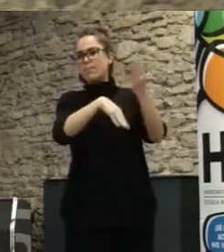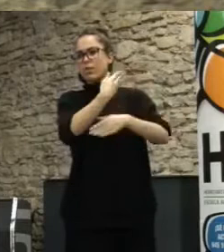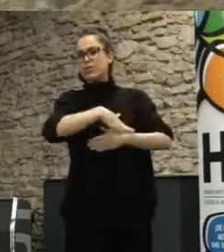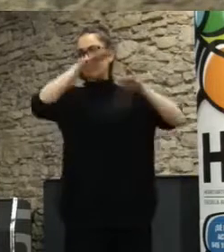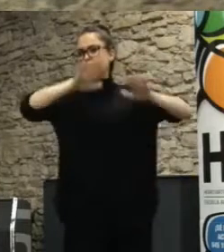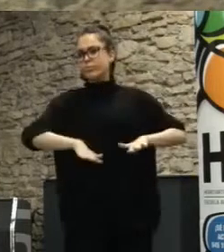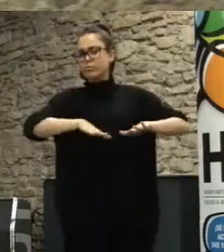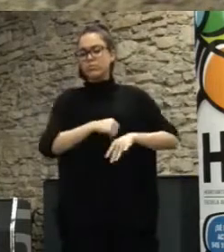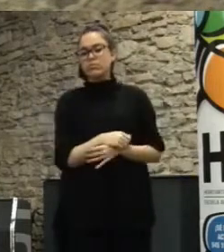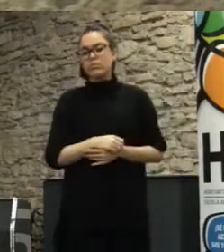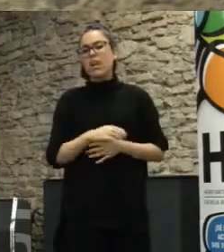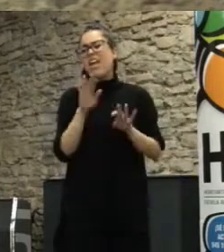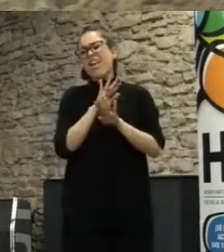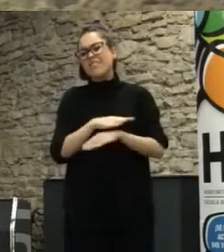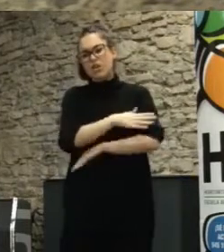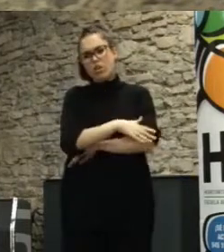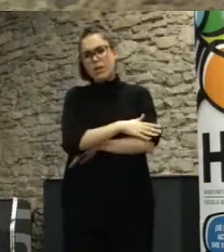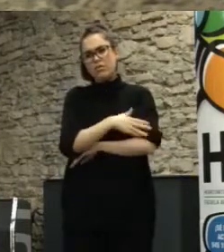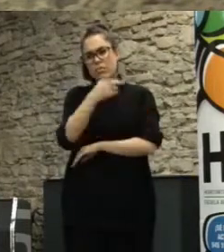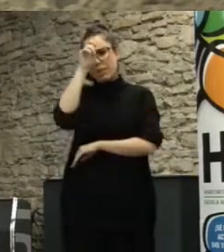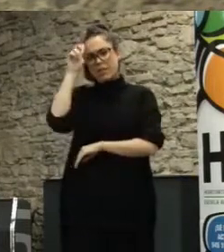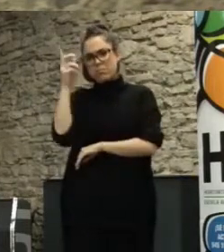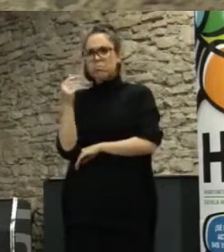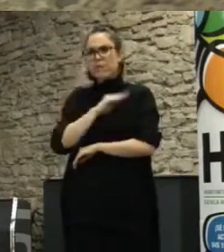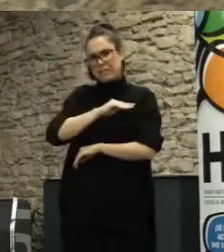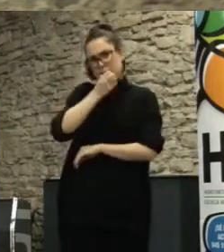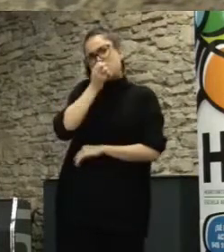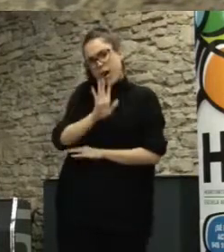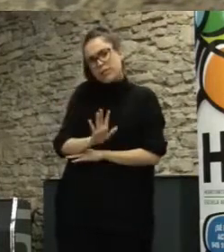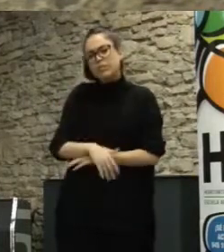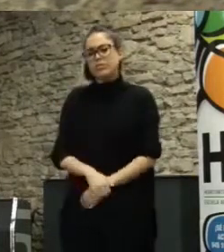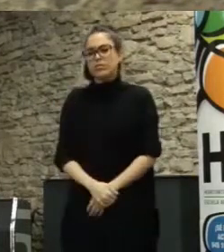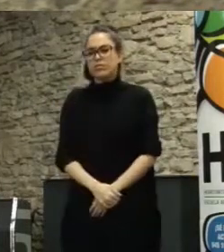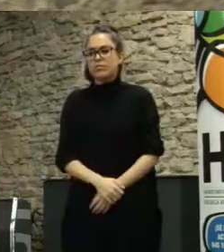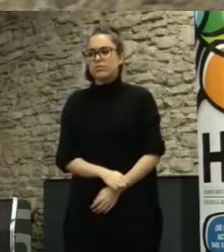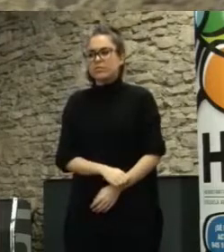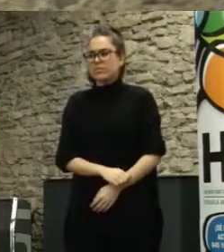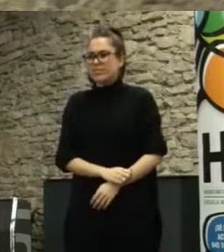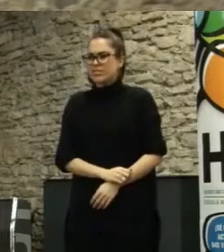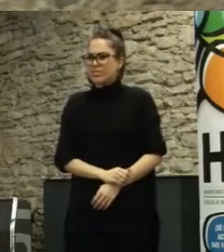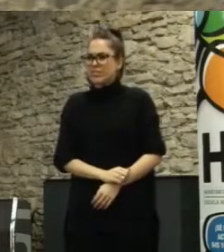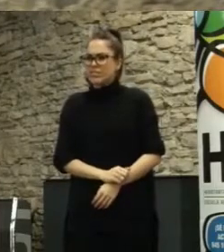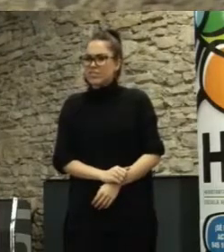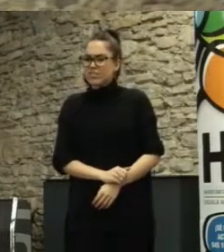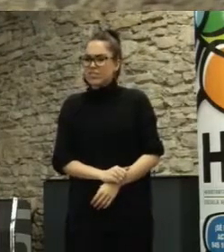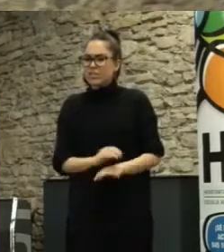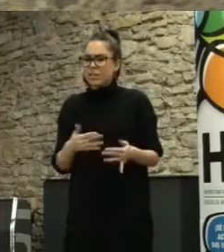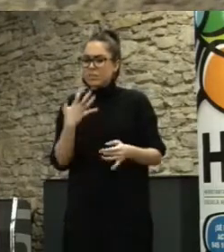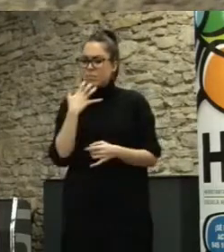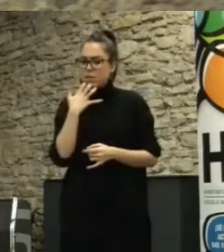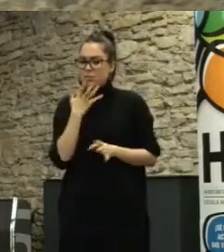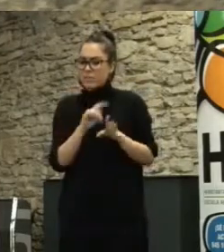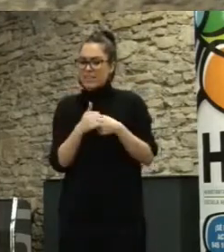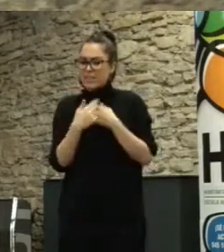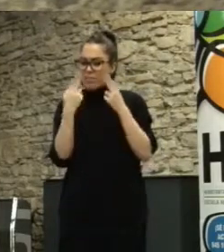ahí los números de Madrid son bastante buenos en el sentido de una ciudad tan grande que había perdido la participación